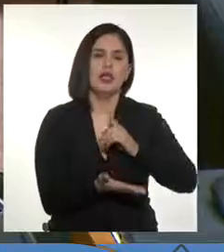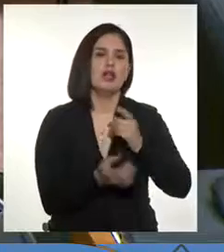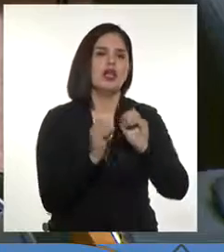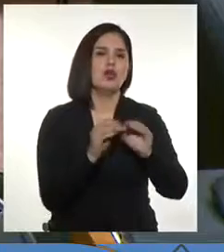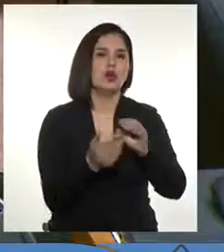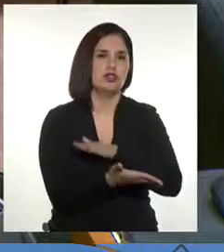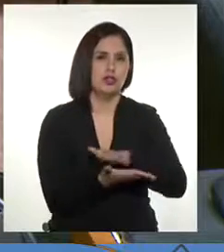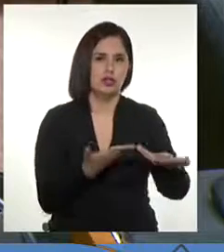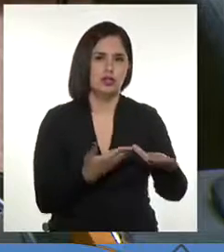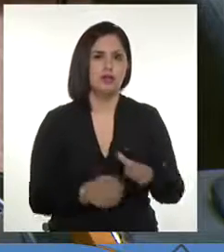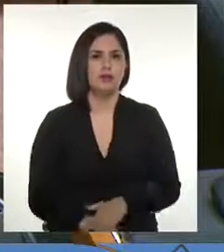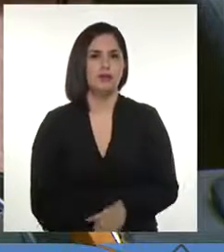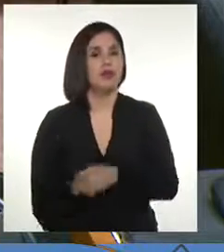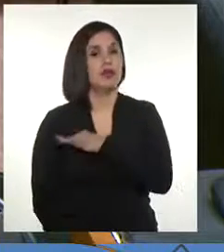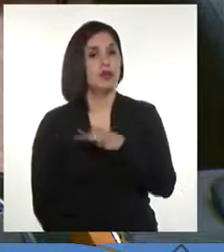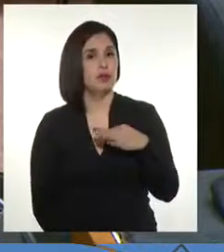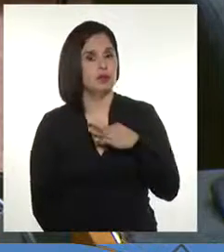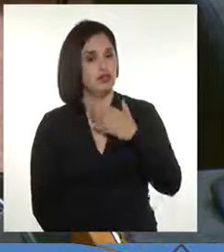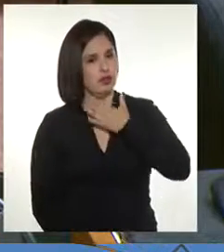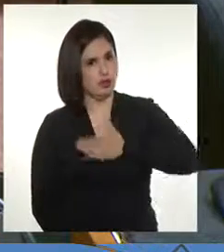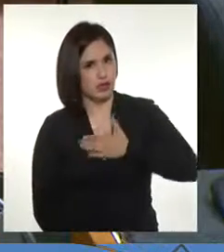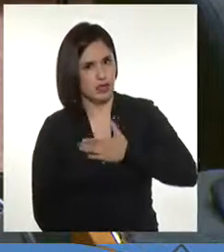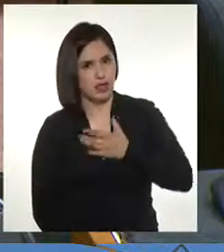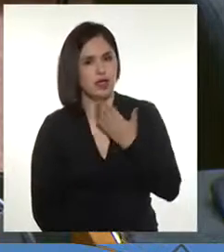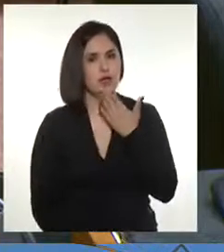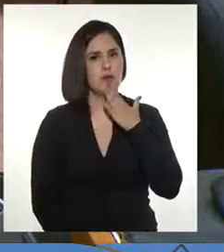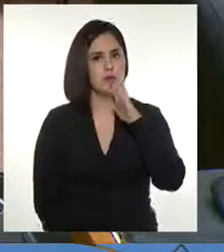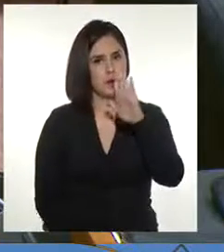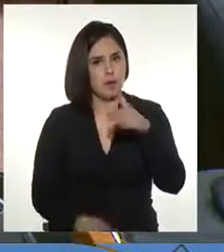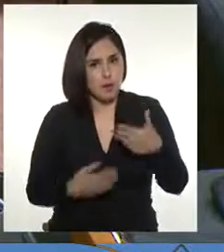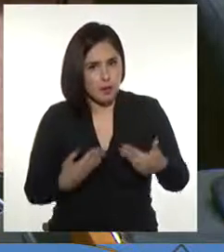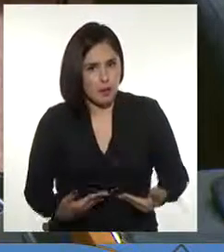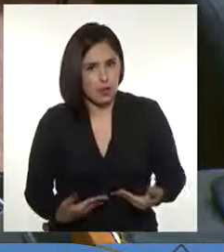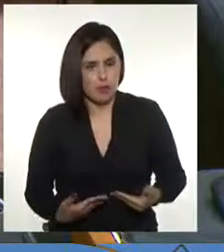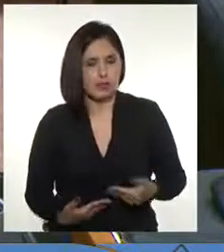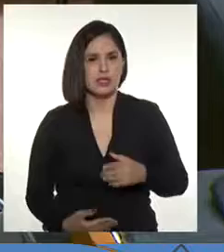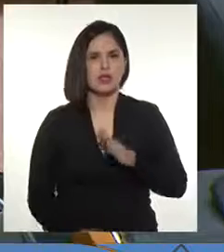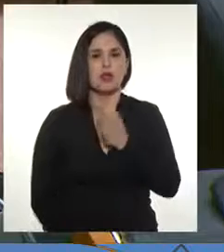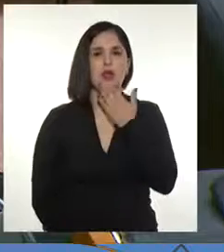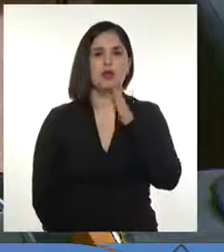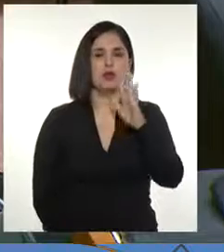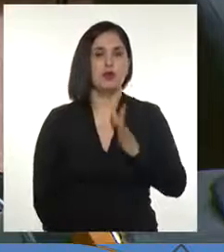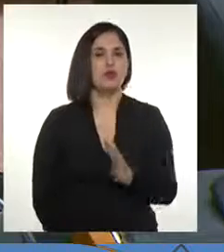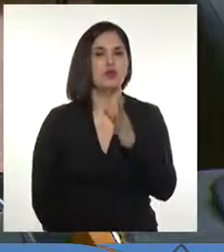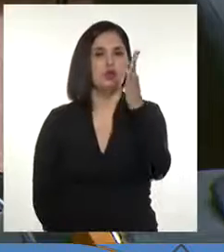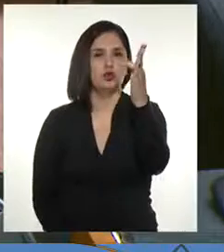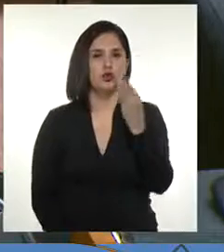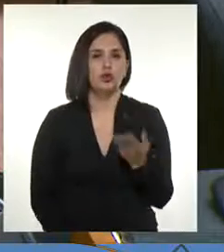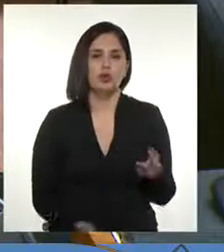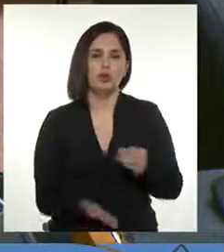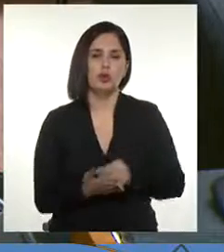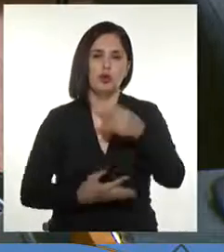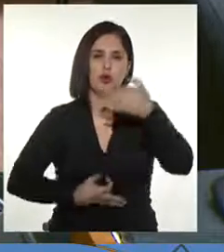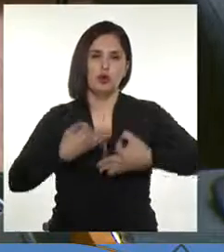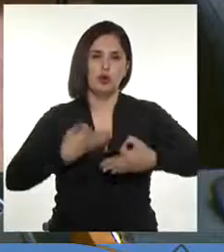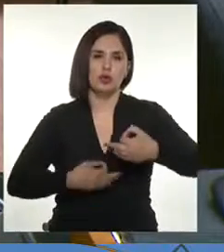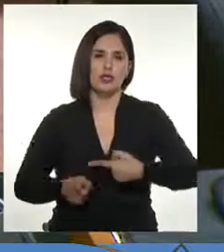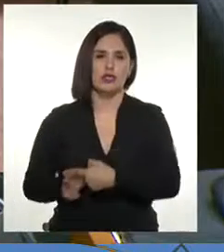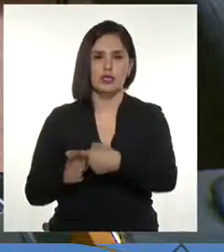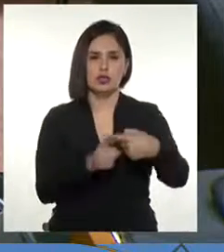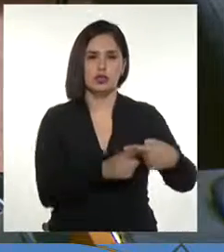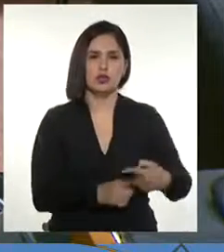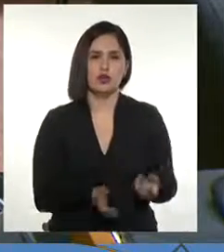Ministro, si queremos tener un mejor presente y un futuro con más justicia social, con más solidaridad,